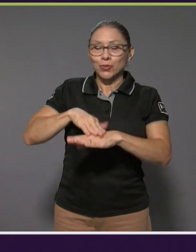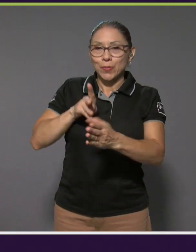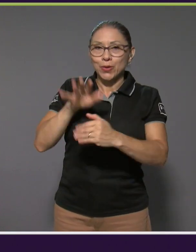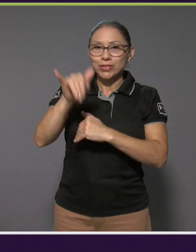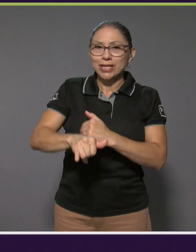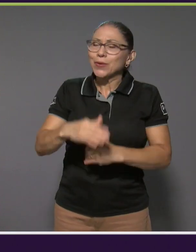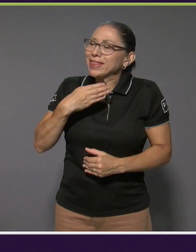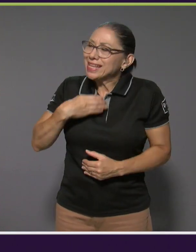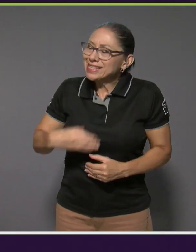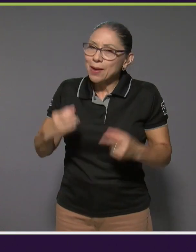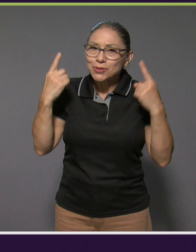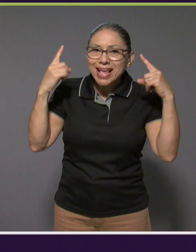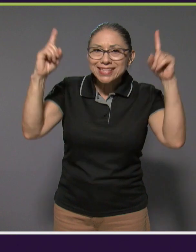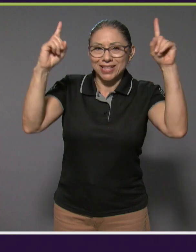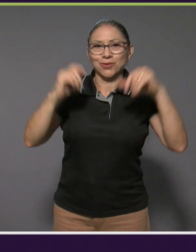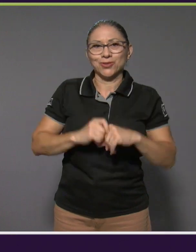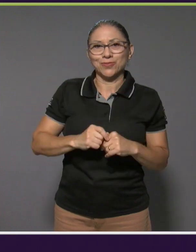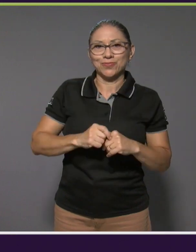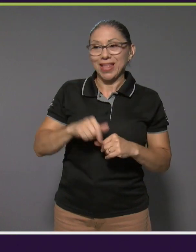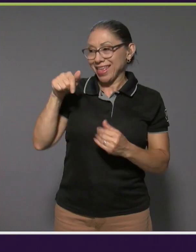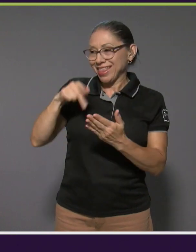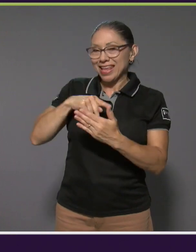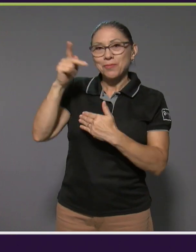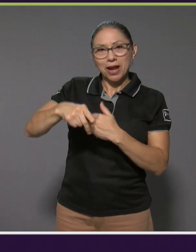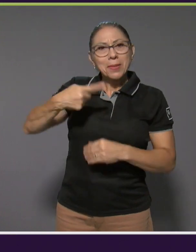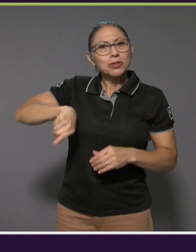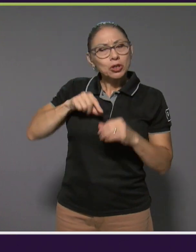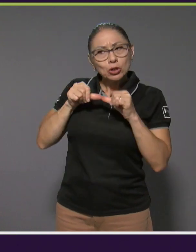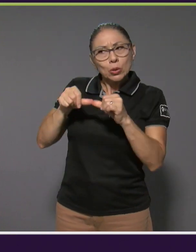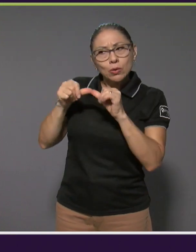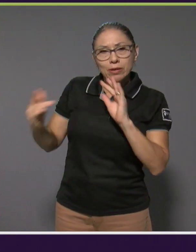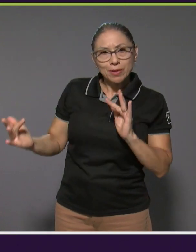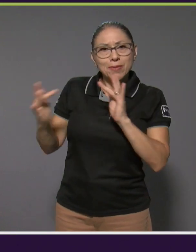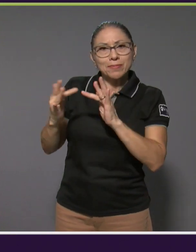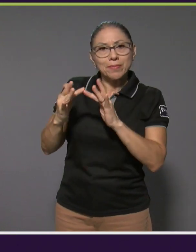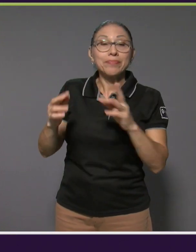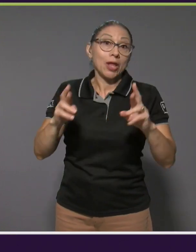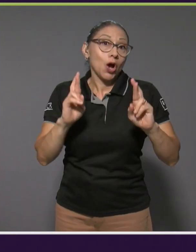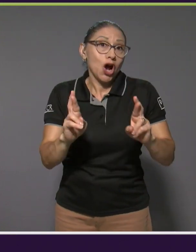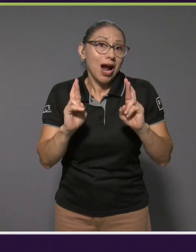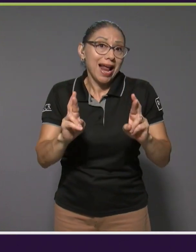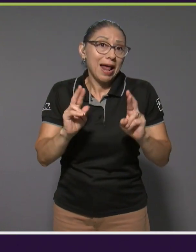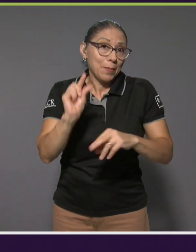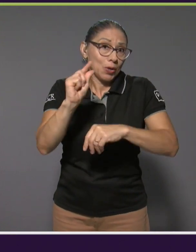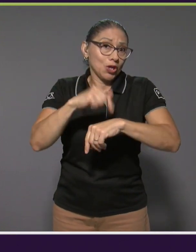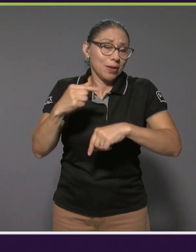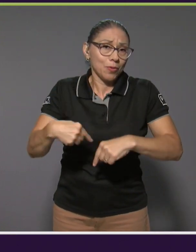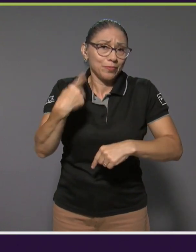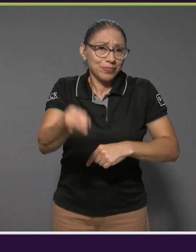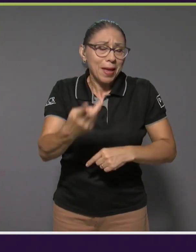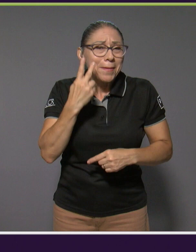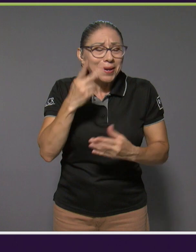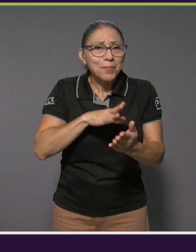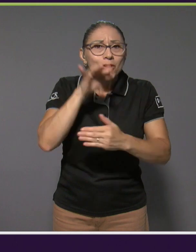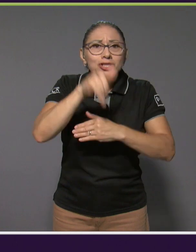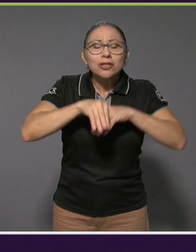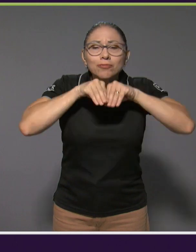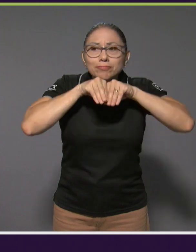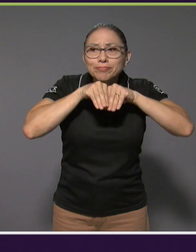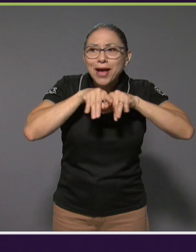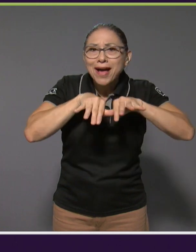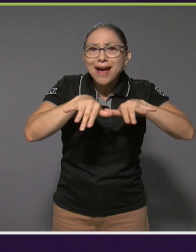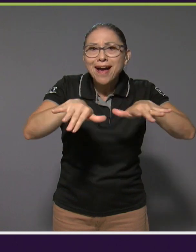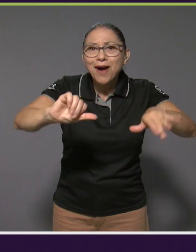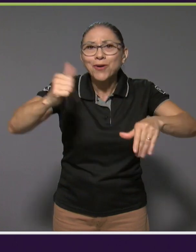les deseamos muchos éxitos, y desde el programa les daremos seguimiento para, ojalá, dentro de poco, ya ver este proyecto expandido en otras